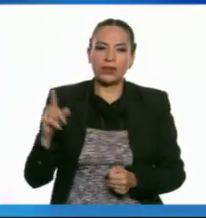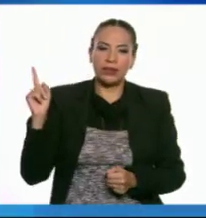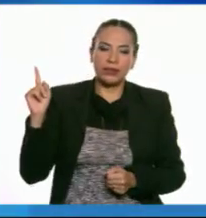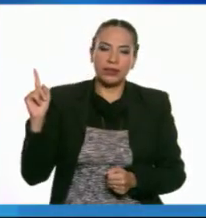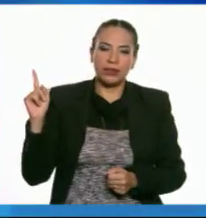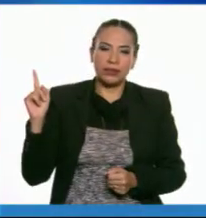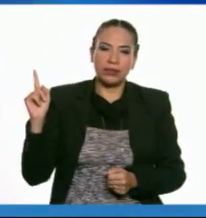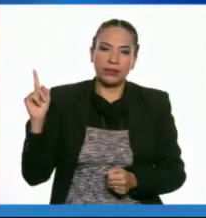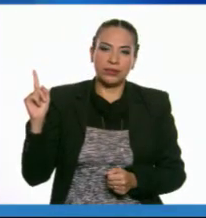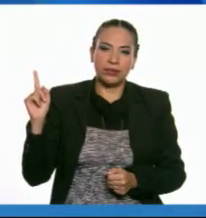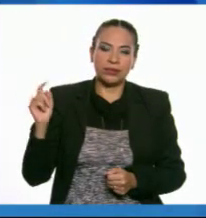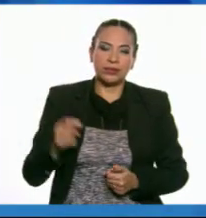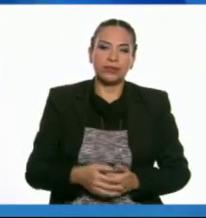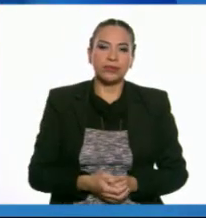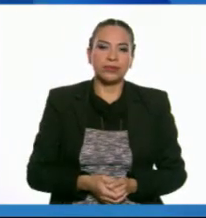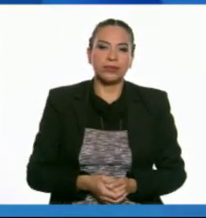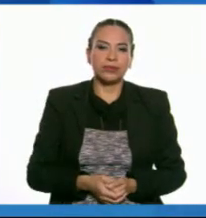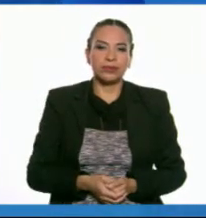¡Oh!